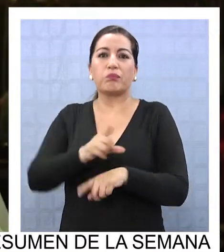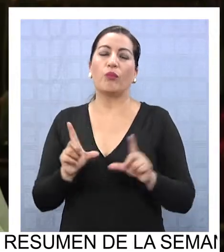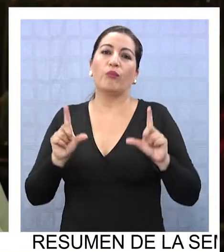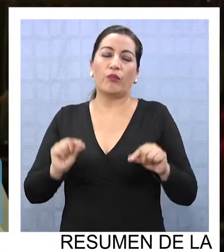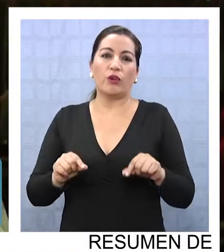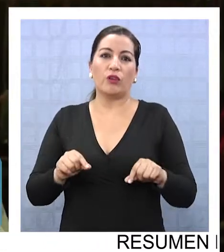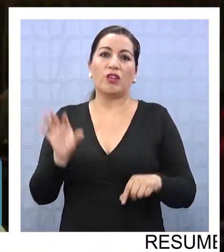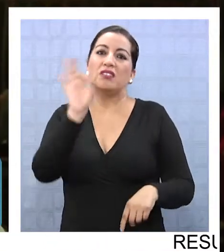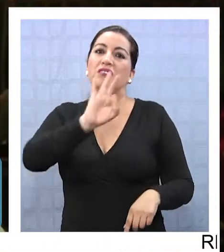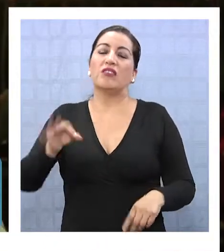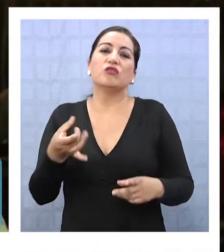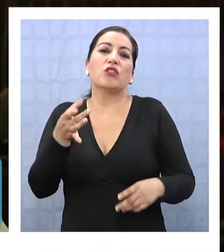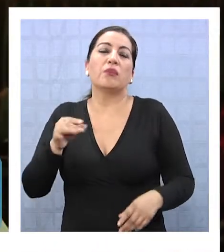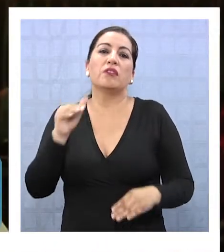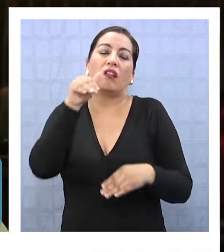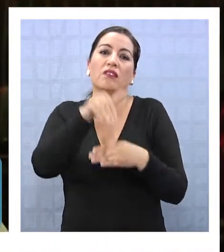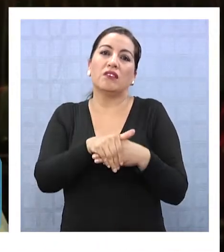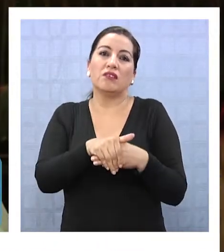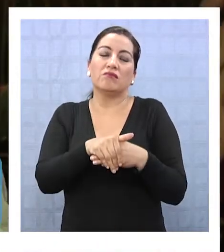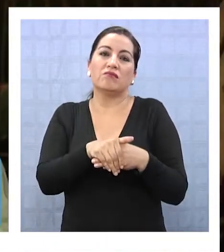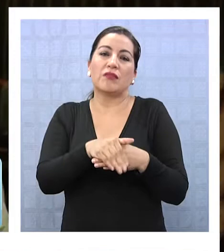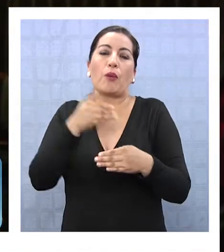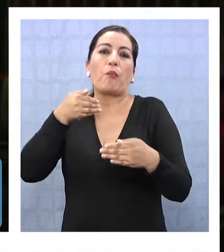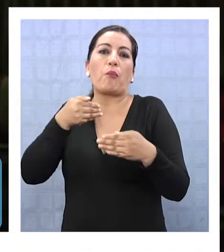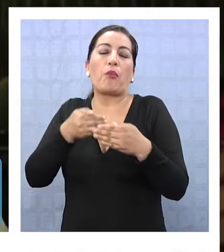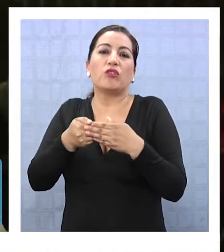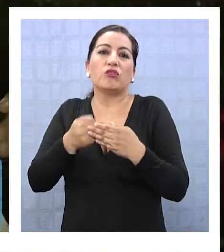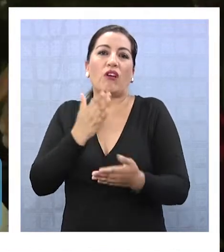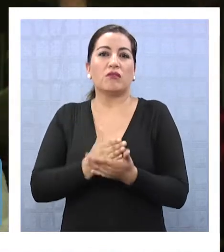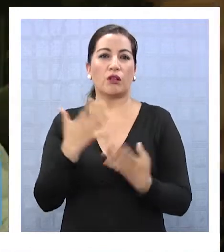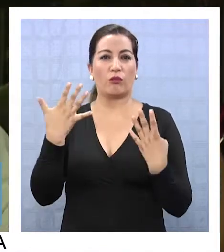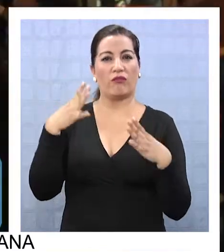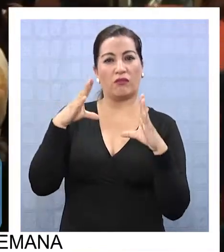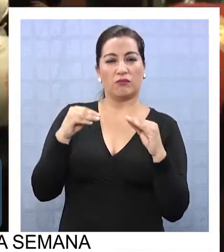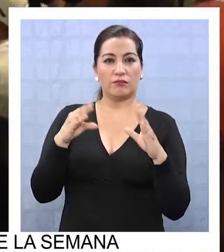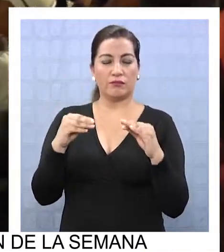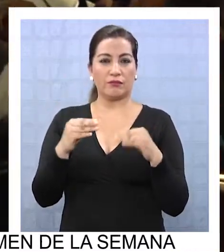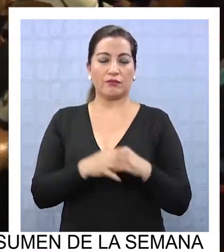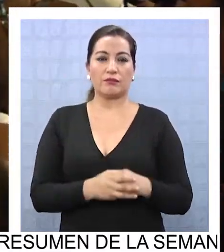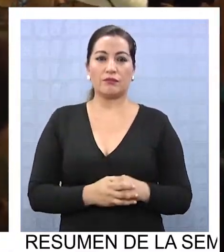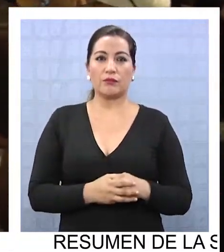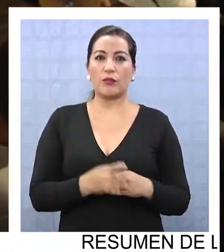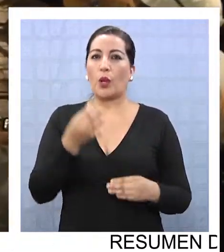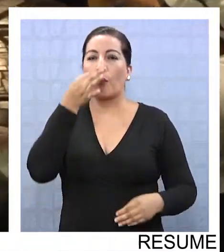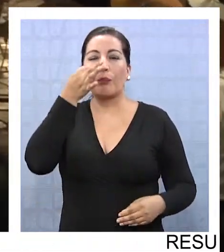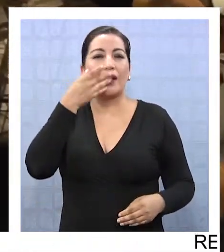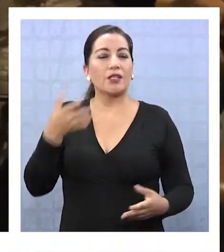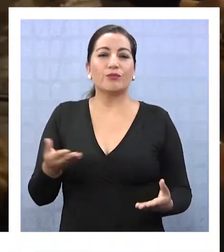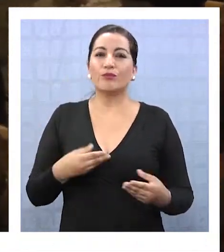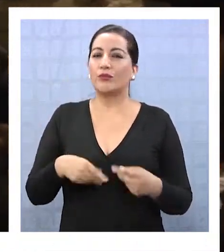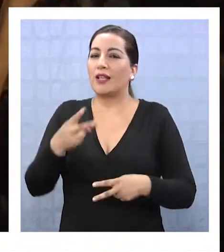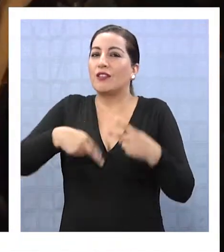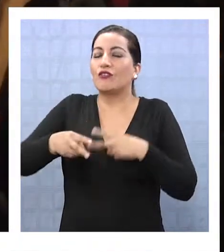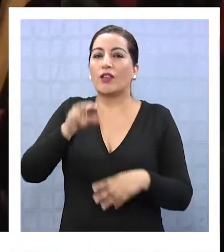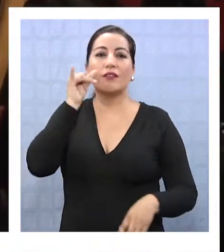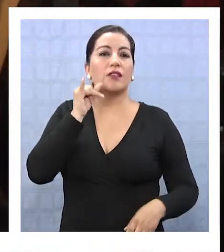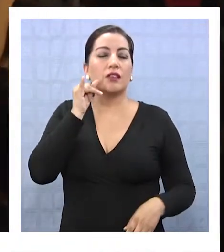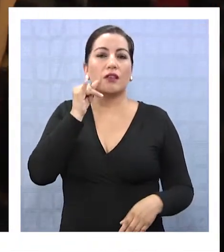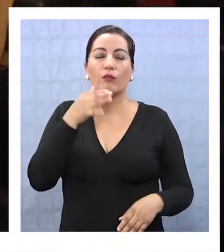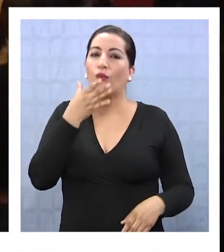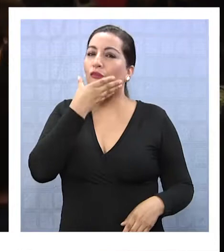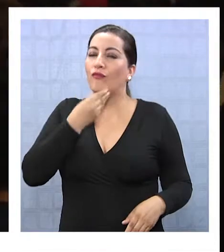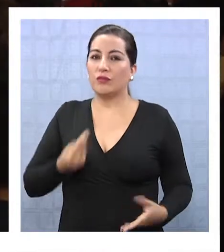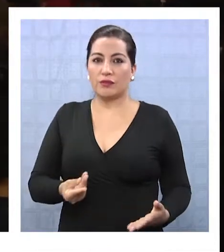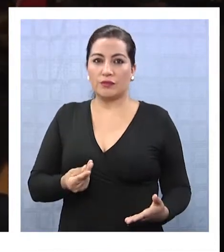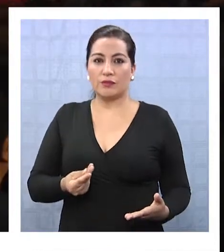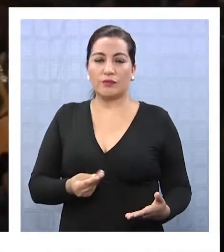un día sábado, solamente en la tarde, hasta un ratito más, nueve de la noche, para ver tantas cosas bonitas, la historia de Iquique completa,